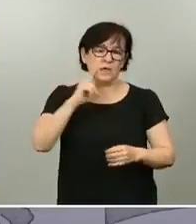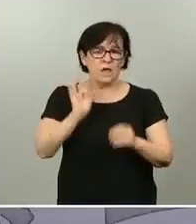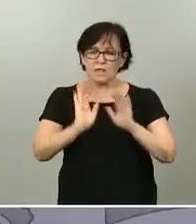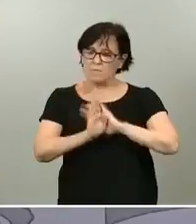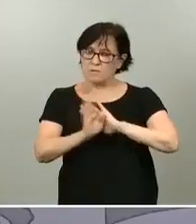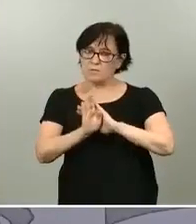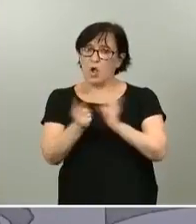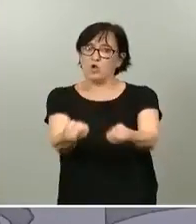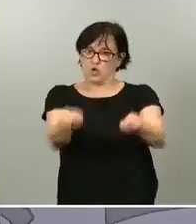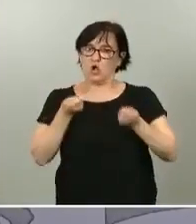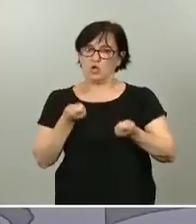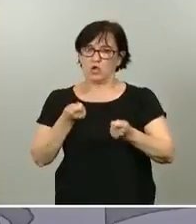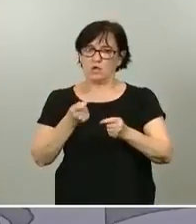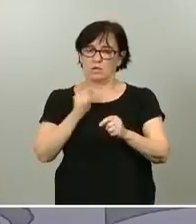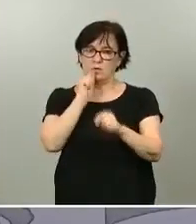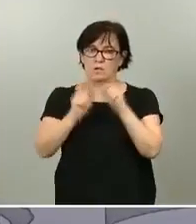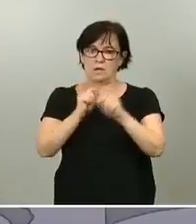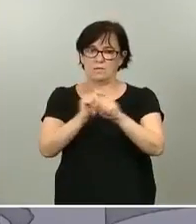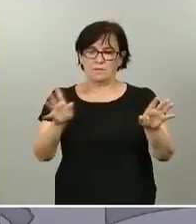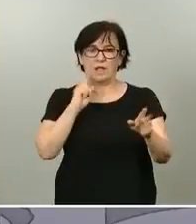virus de la división, el virus de la provocación.